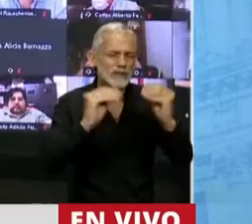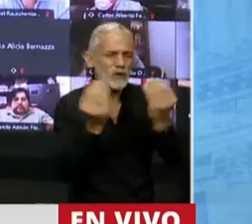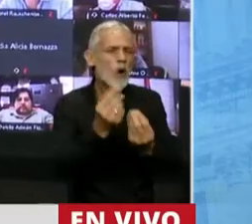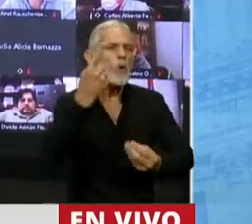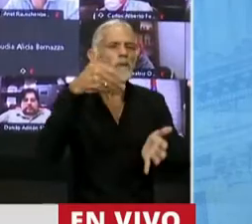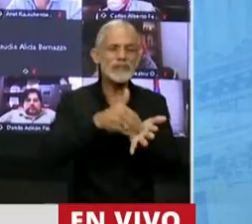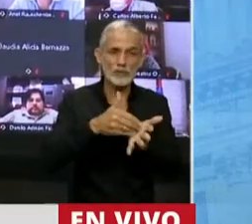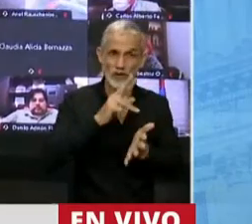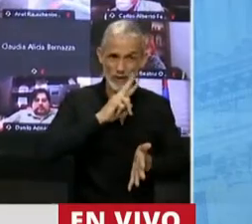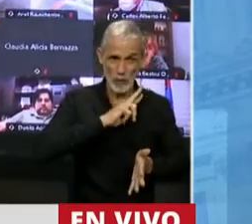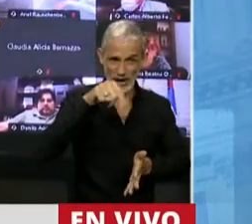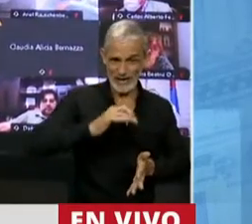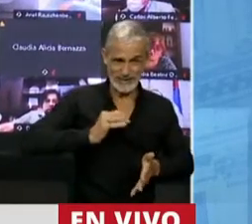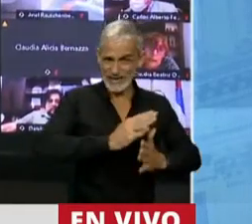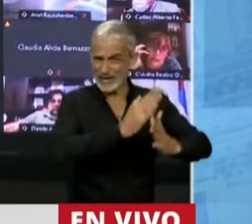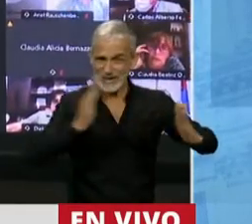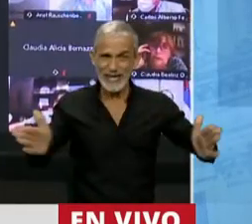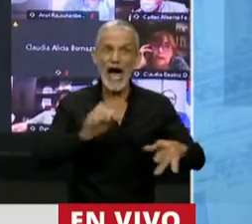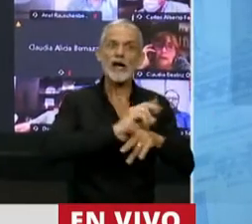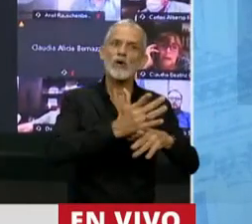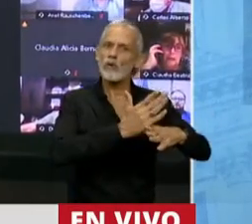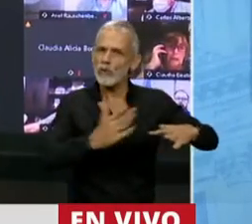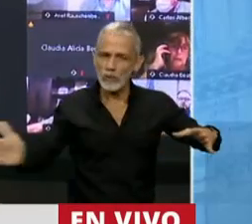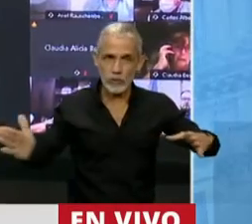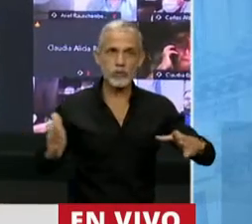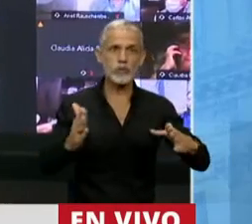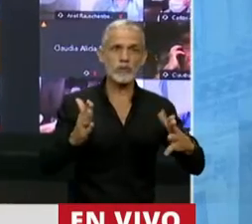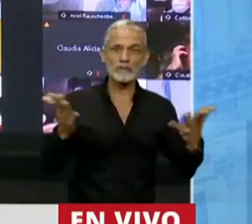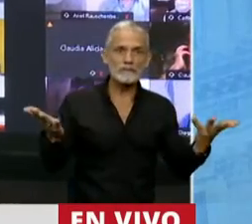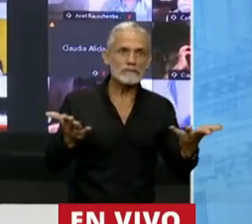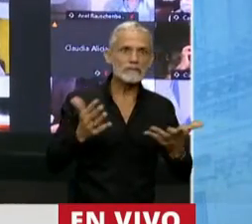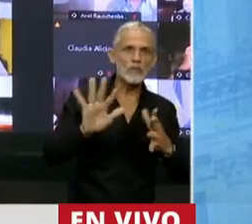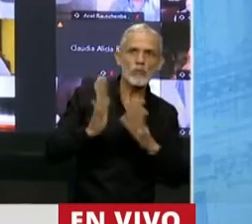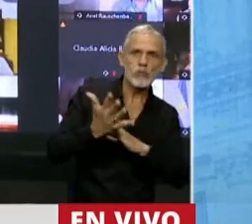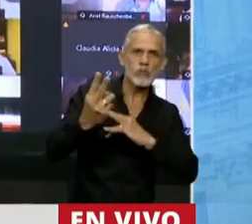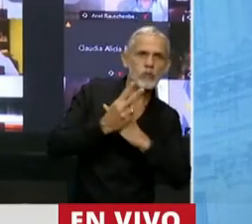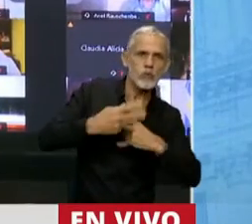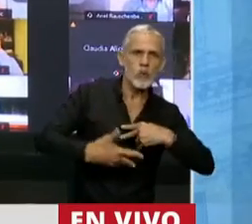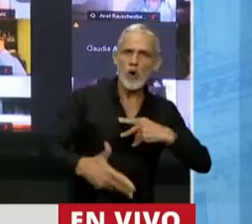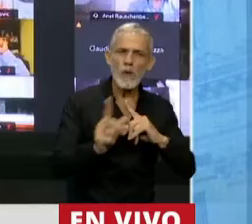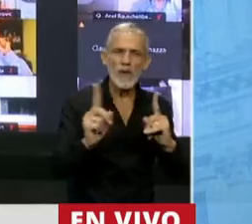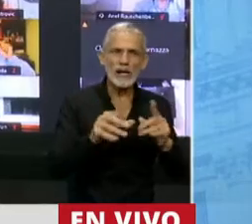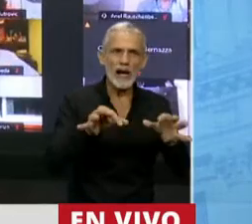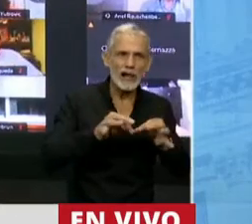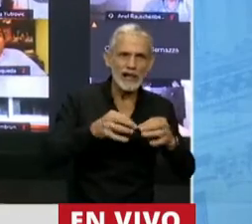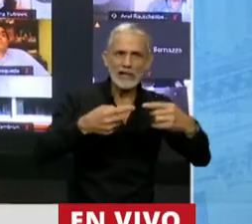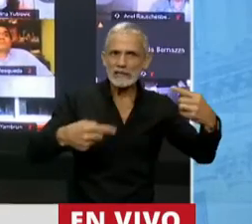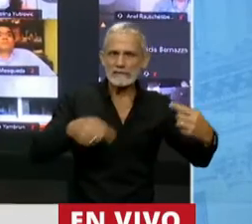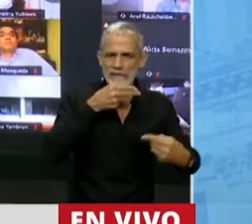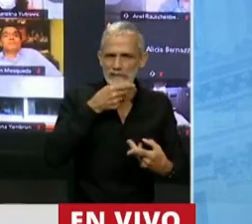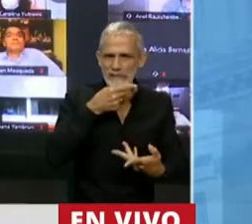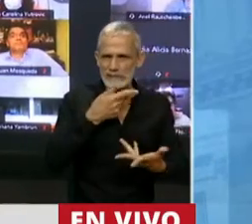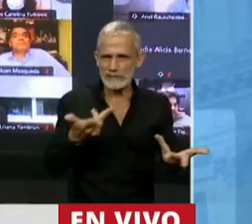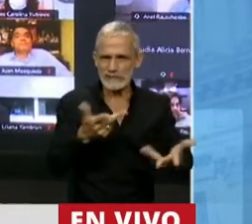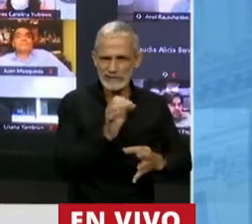mujeres durante este año, en medio de la pandemia, dejaron de tener los medios de profilaxis,